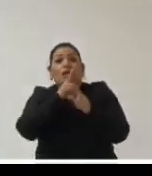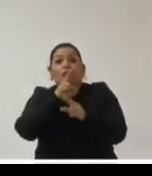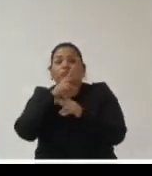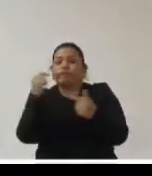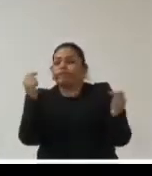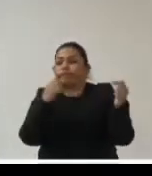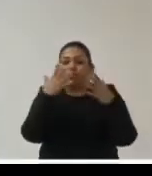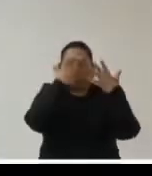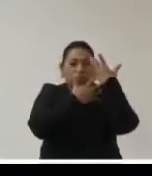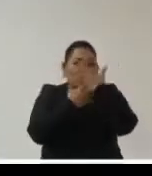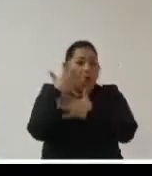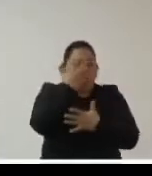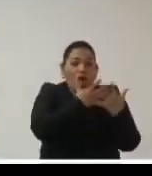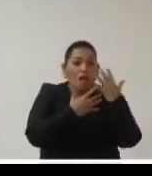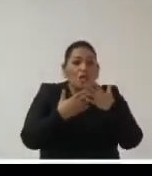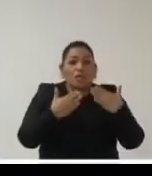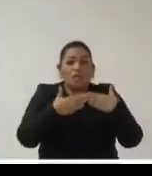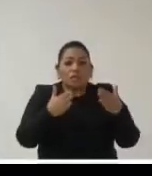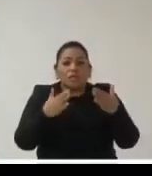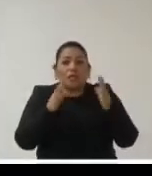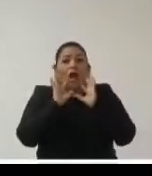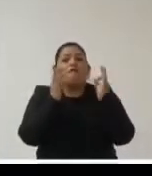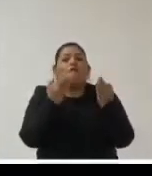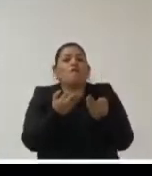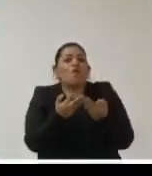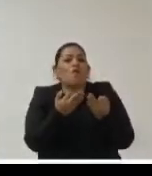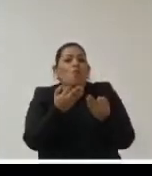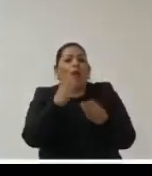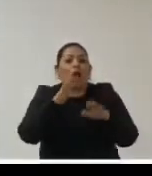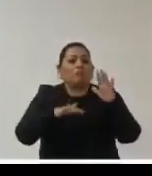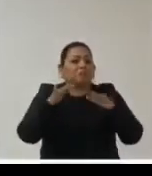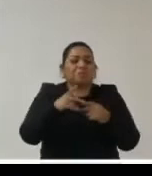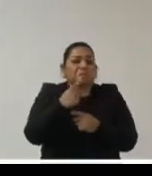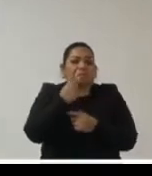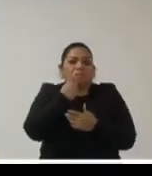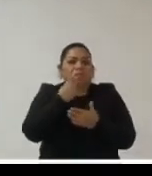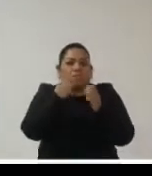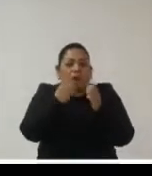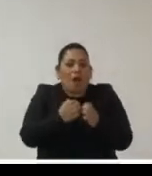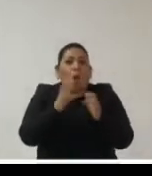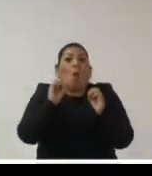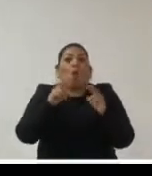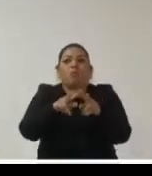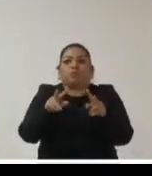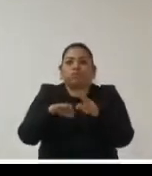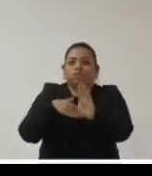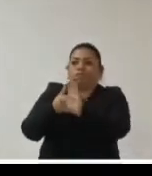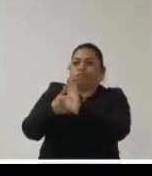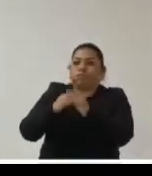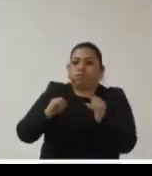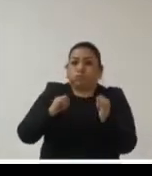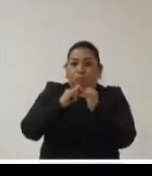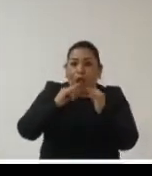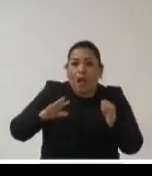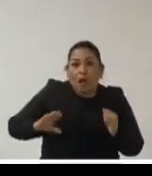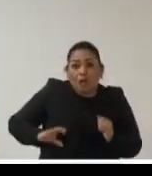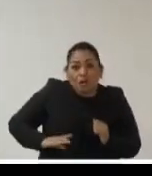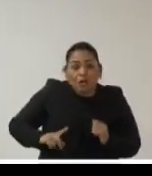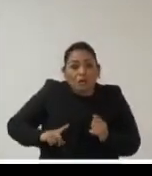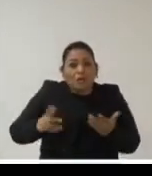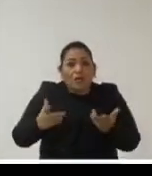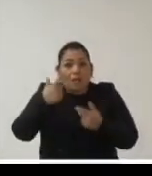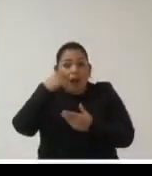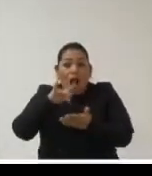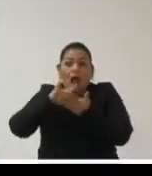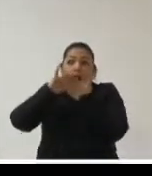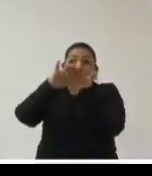confunden necesariamente con apertura de mecanismos que pueden ser irregulares o que vulneran la capacidad institucional para poder dar apoyo a la